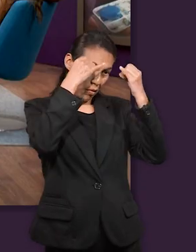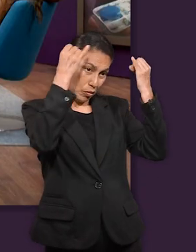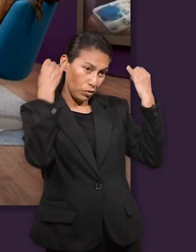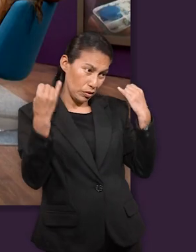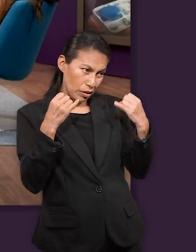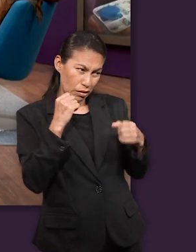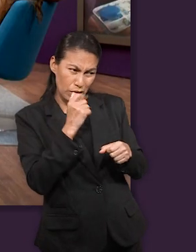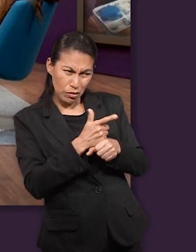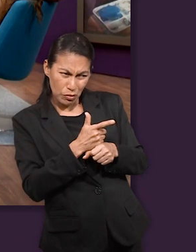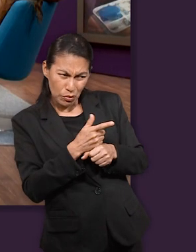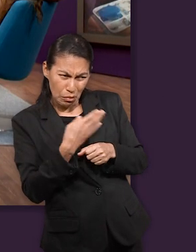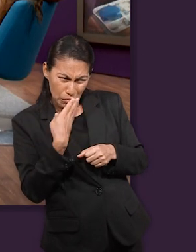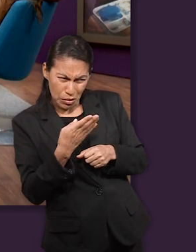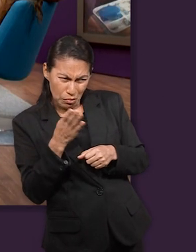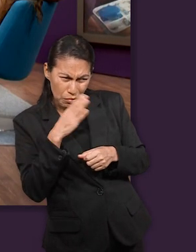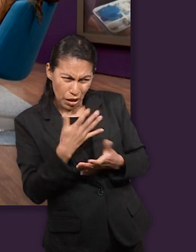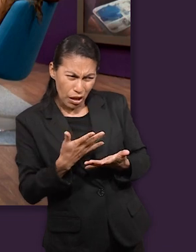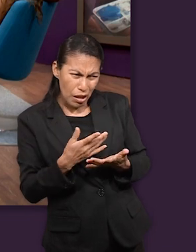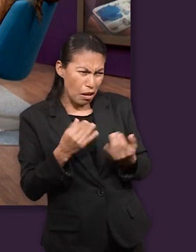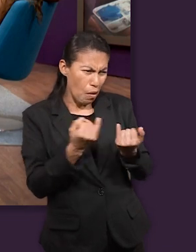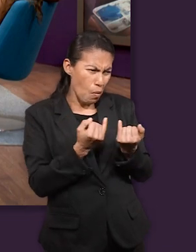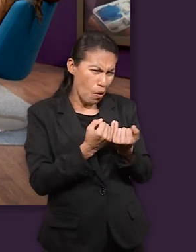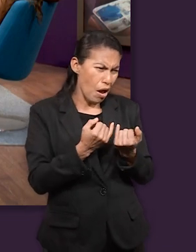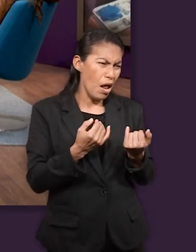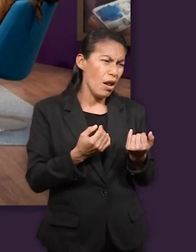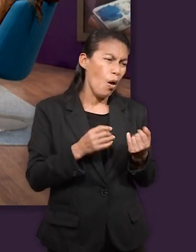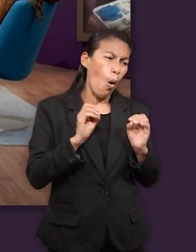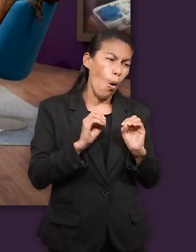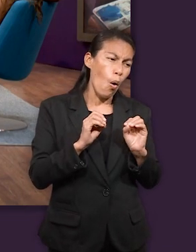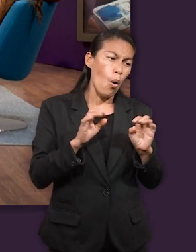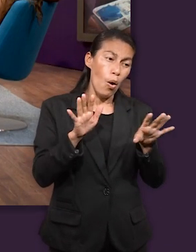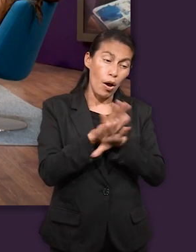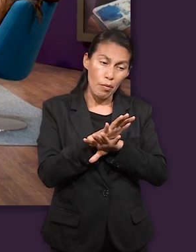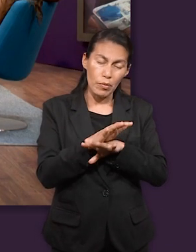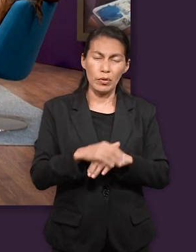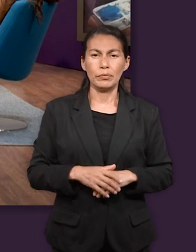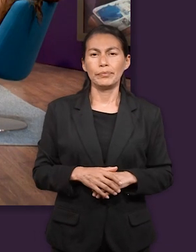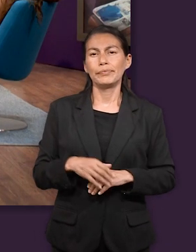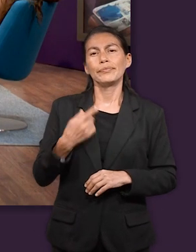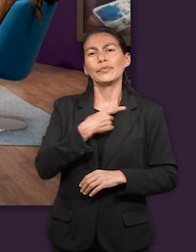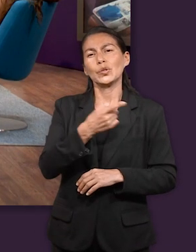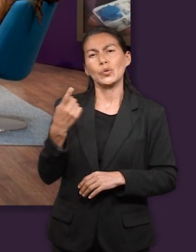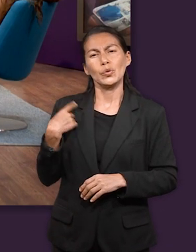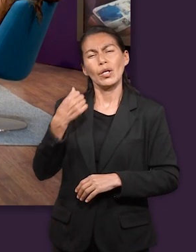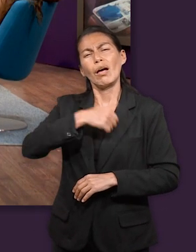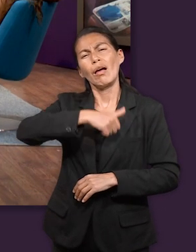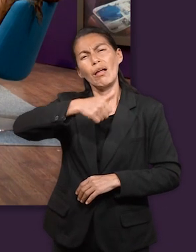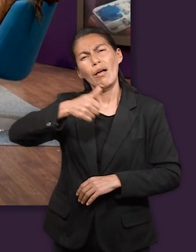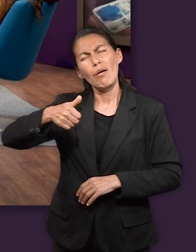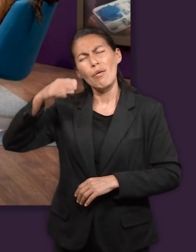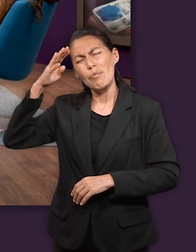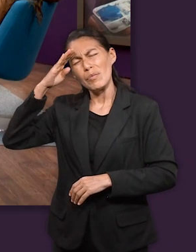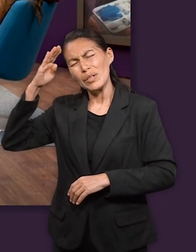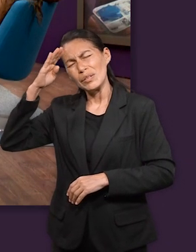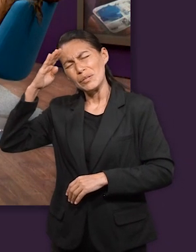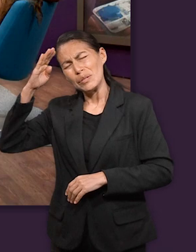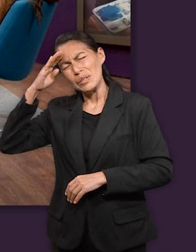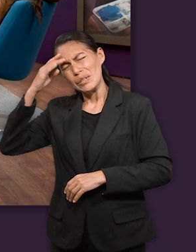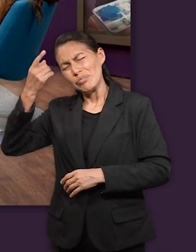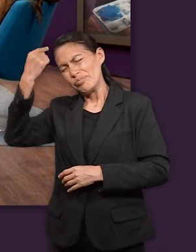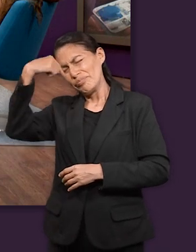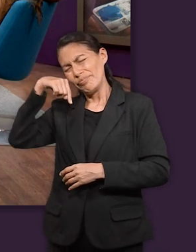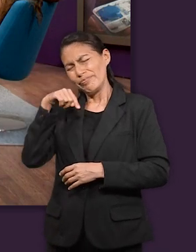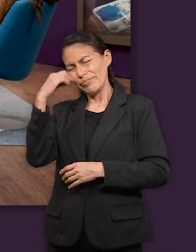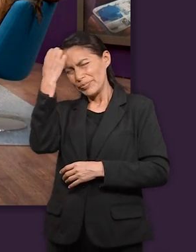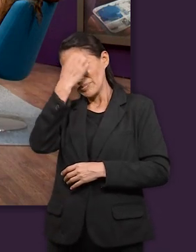o en el caso de José que quería darse cuenta sino es para que nosotros mismos reafirmemos y seamos conscientes